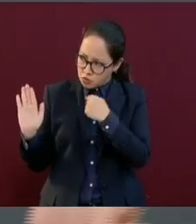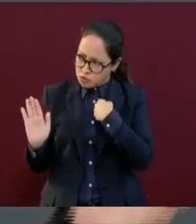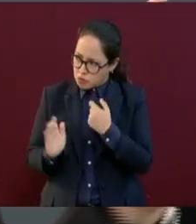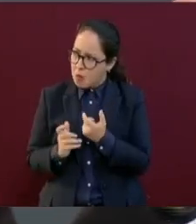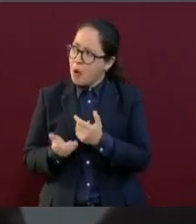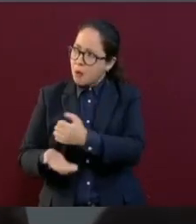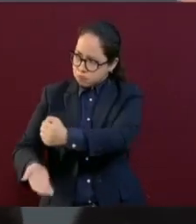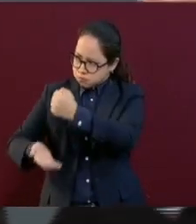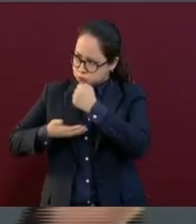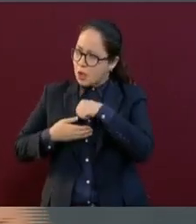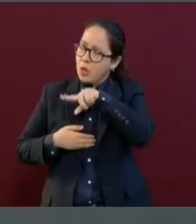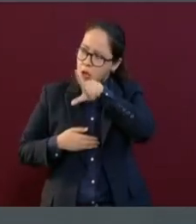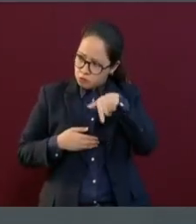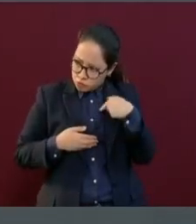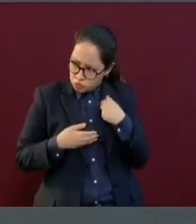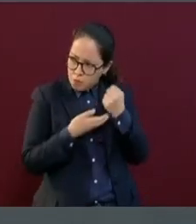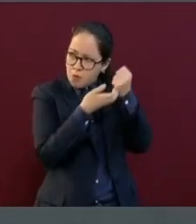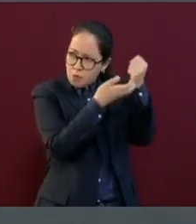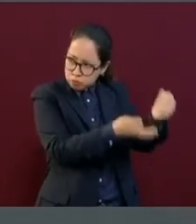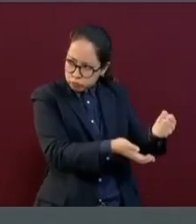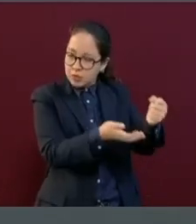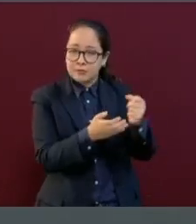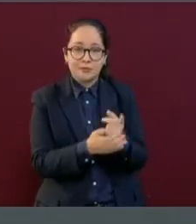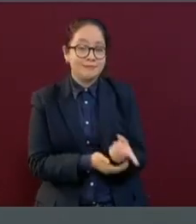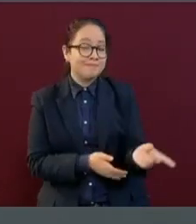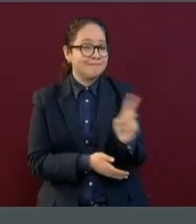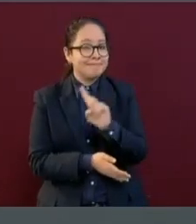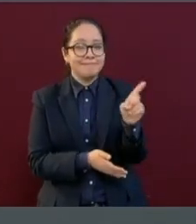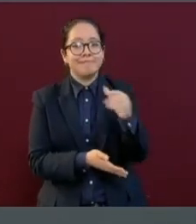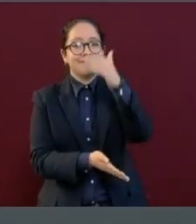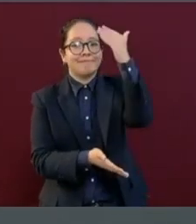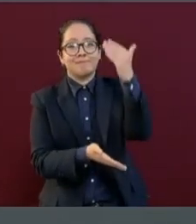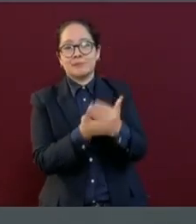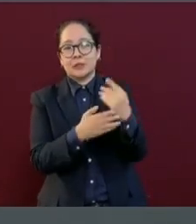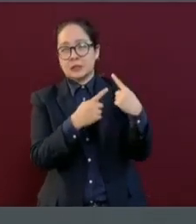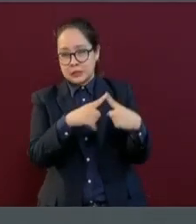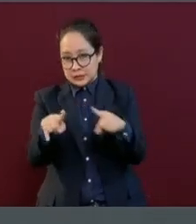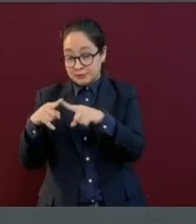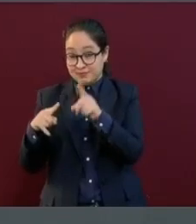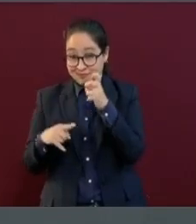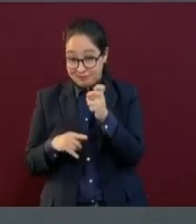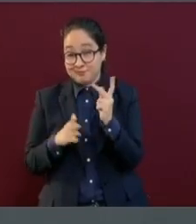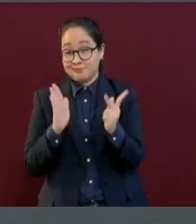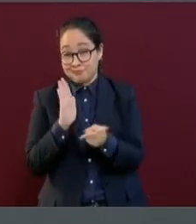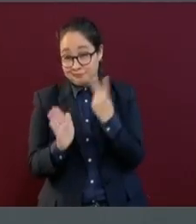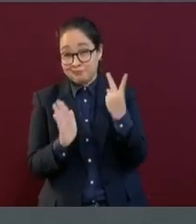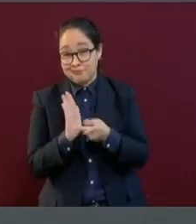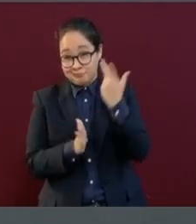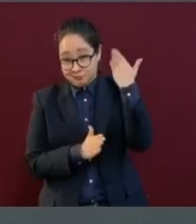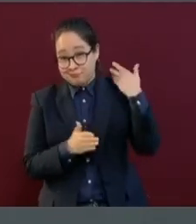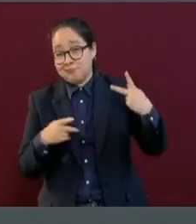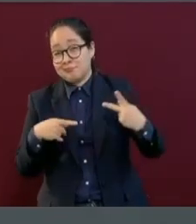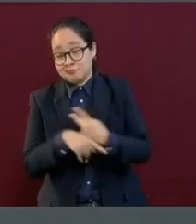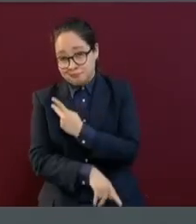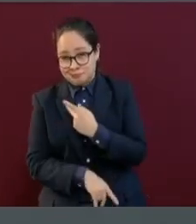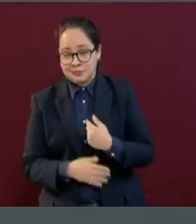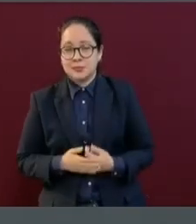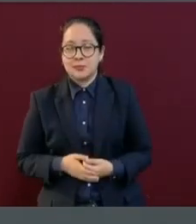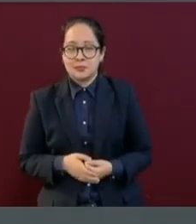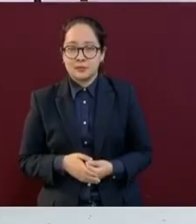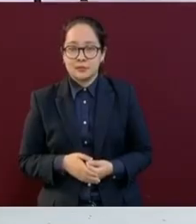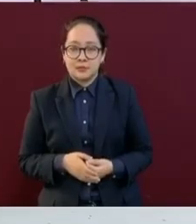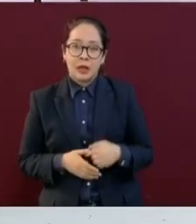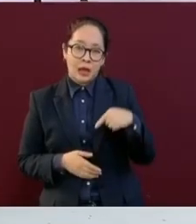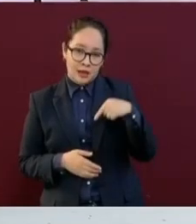Lázaro Cárdenas del Río o general Heriberto Jara, porque estoy aquí en Veracruz